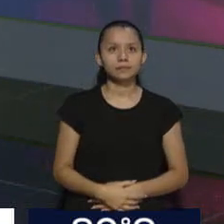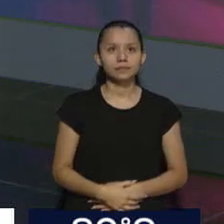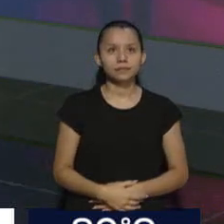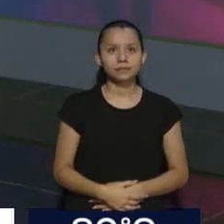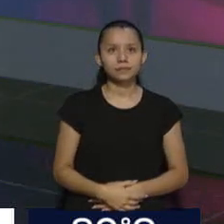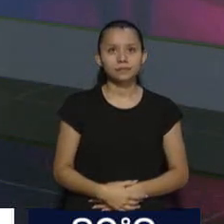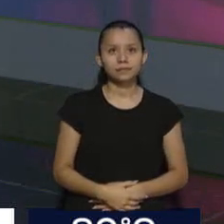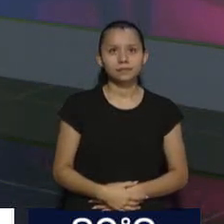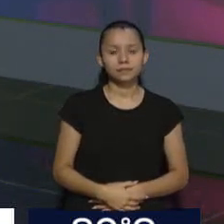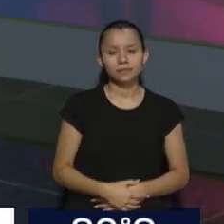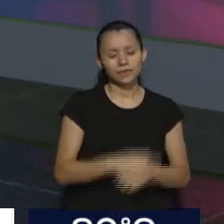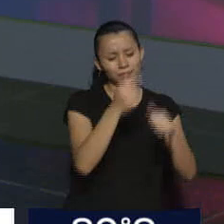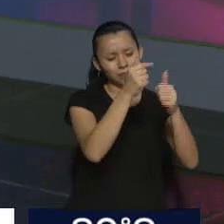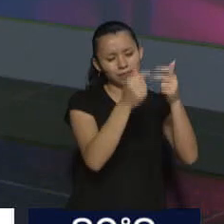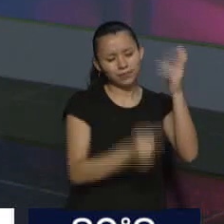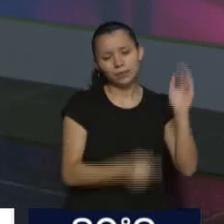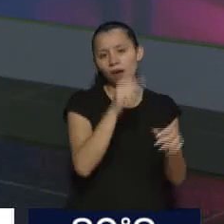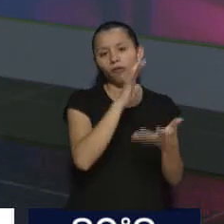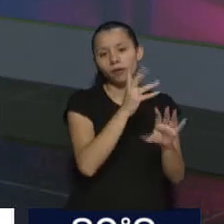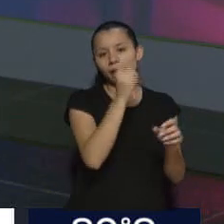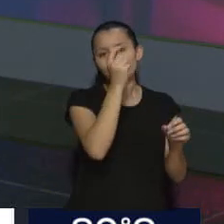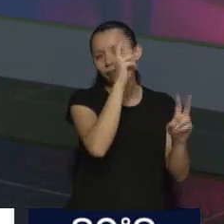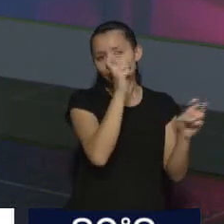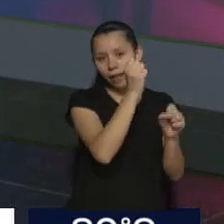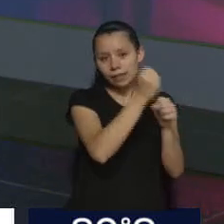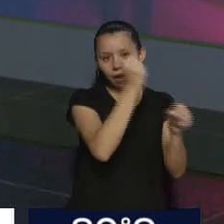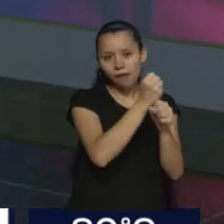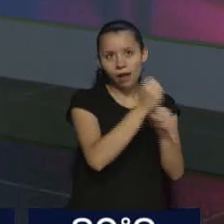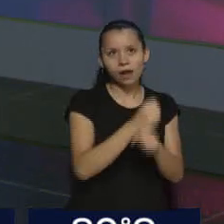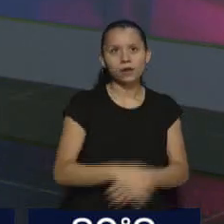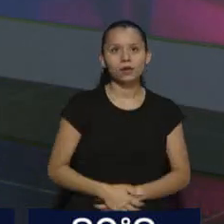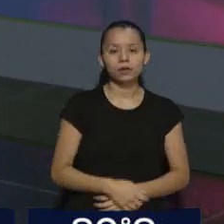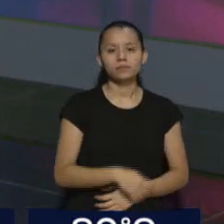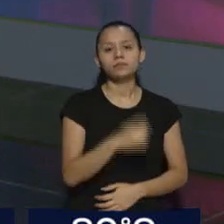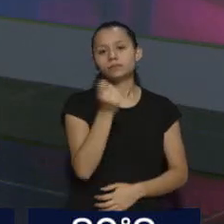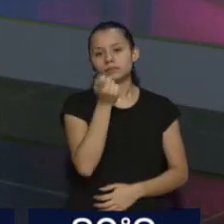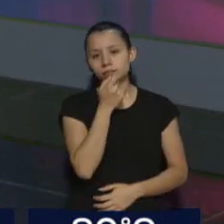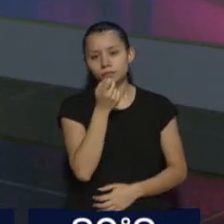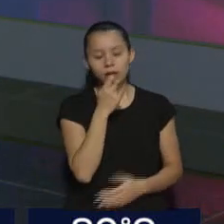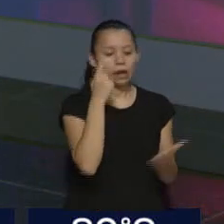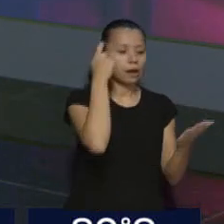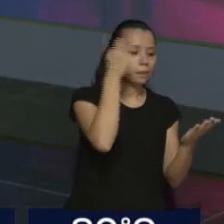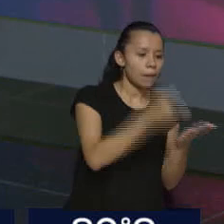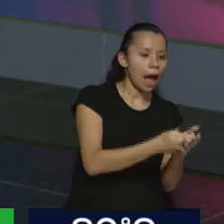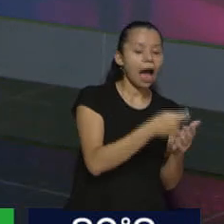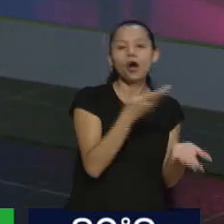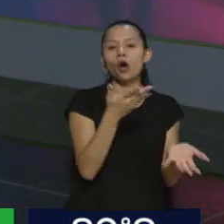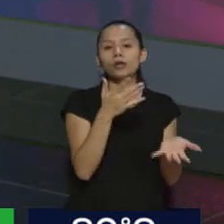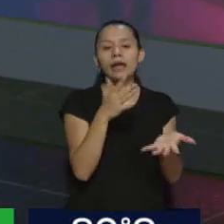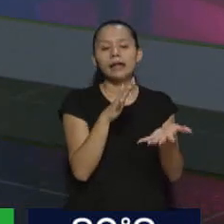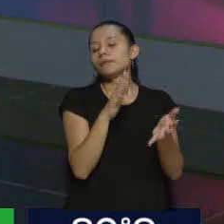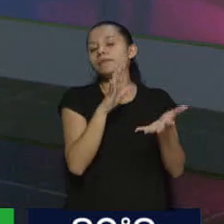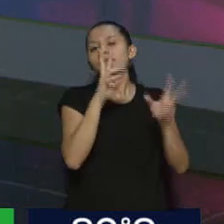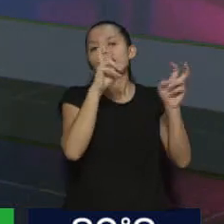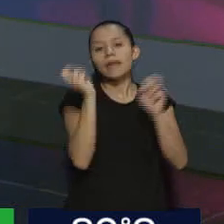Decenas. Decenas, sí. Cómo se calculan las indemnizaciones, cuáles son periodos de prueba,